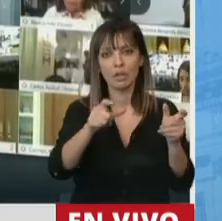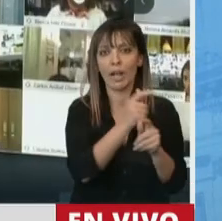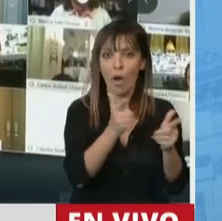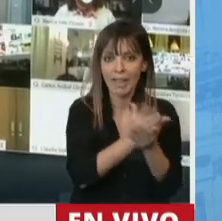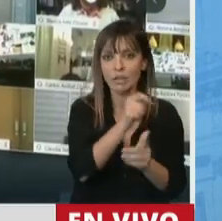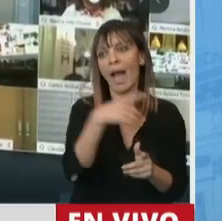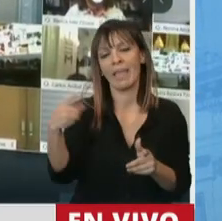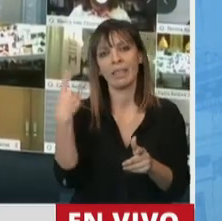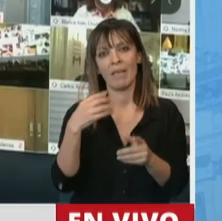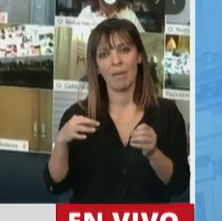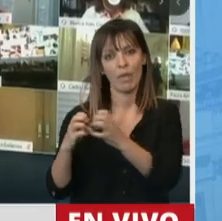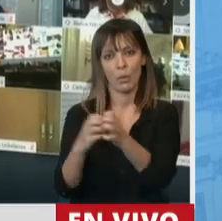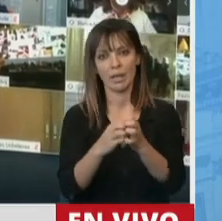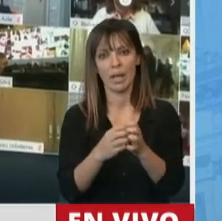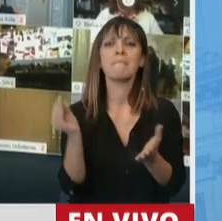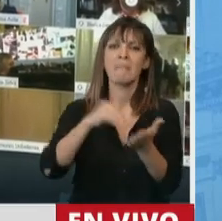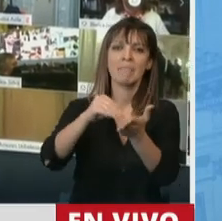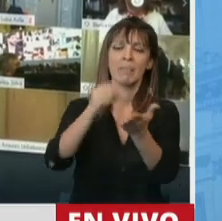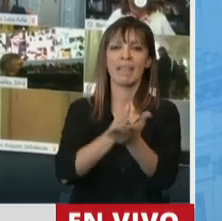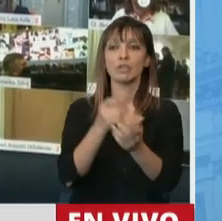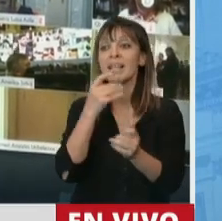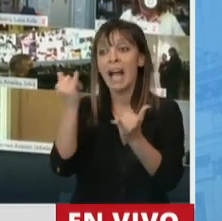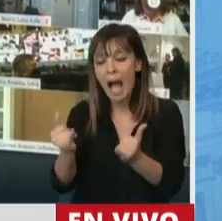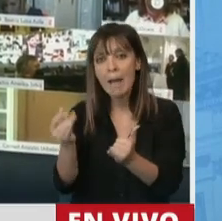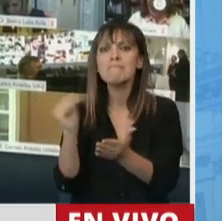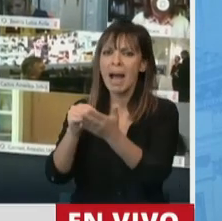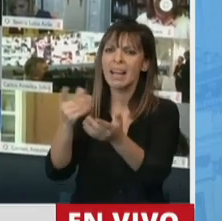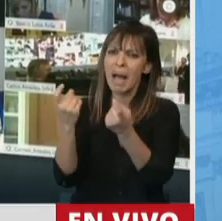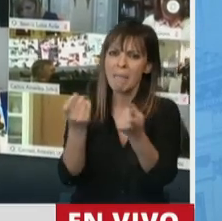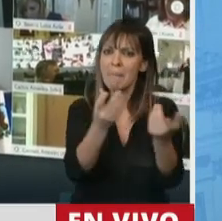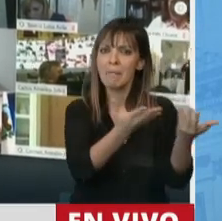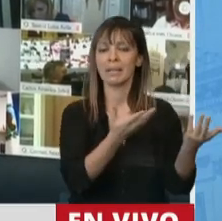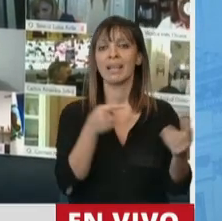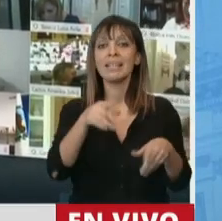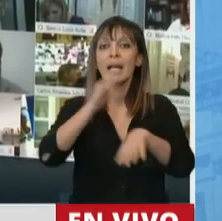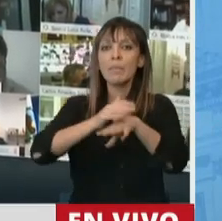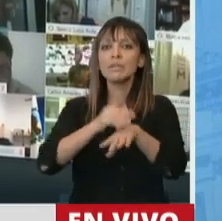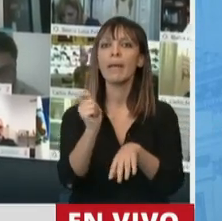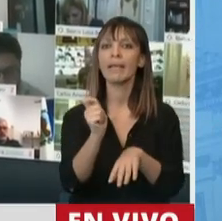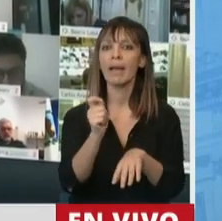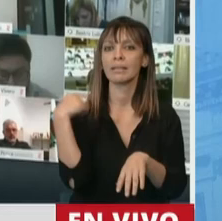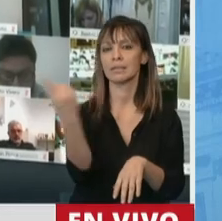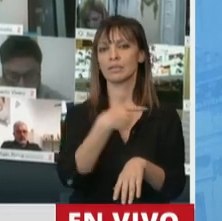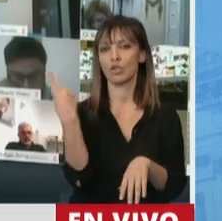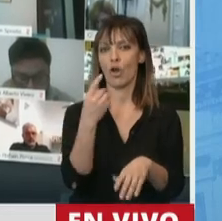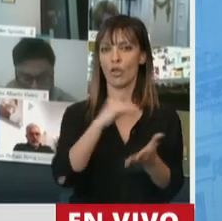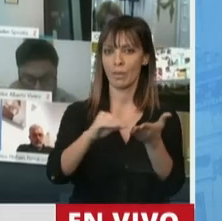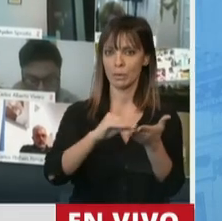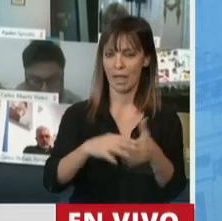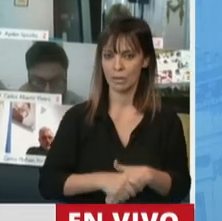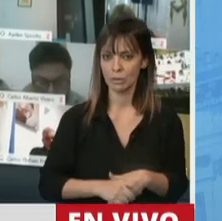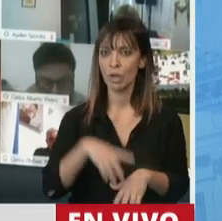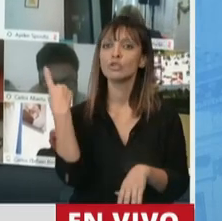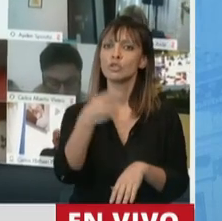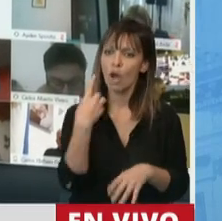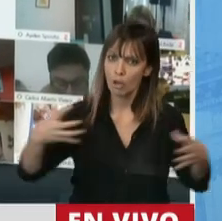no lo tienen y para discutir más derechos para los los tienen. Y esa responsabilidad, señor Presidente, es de todos los diputados, es